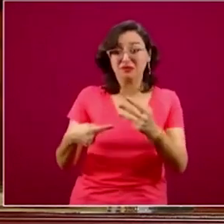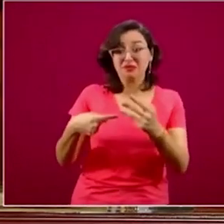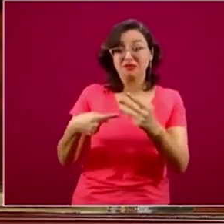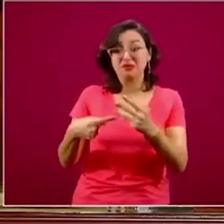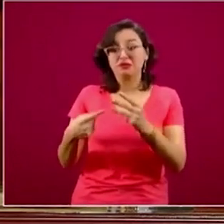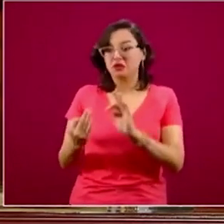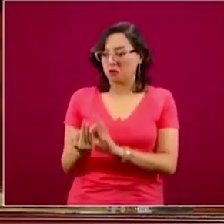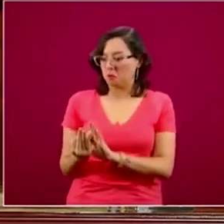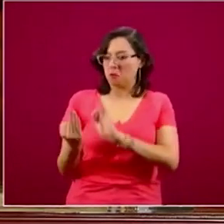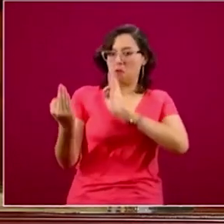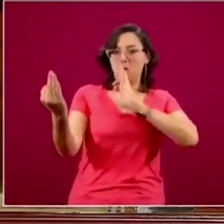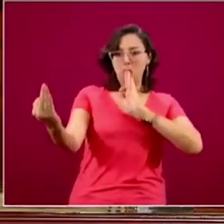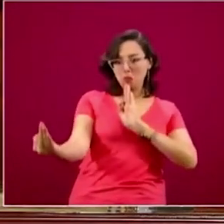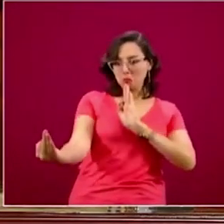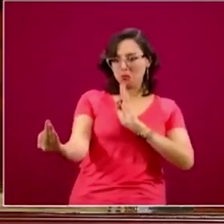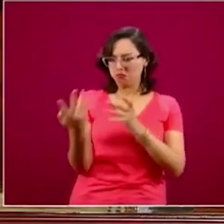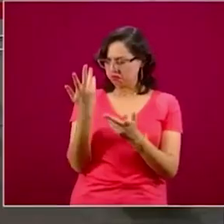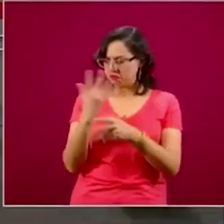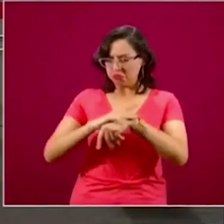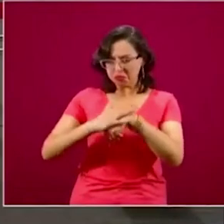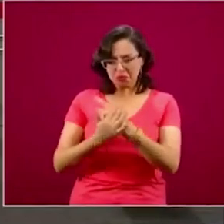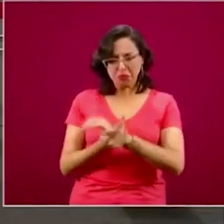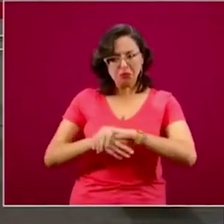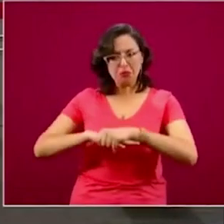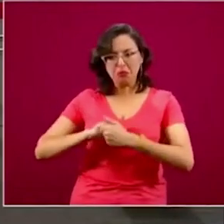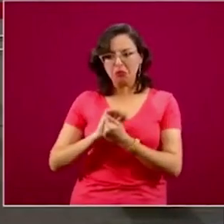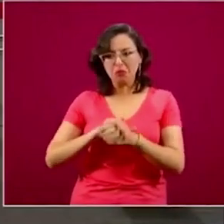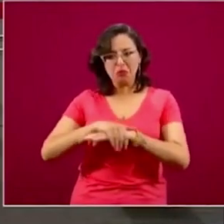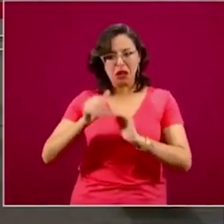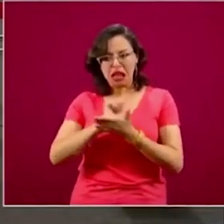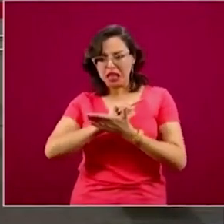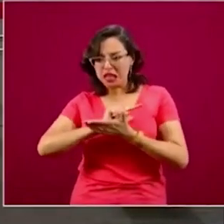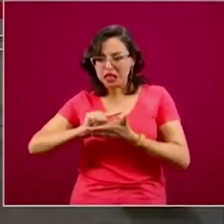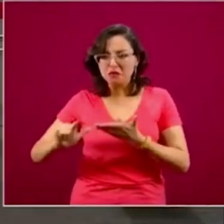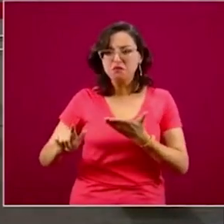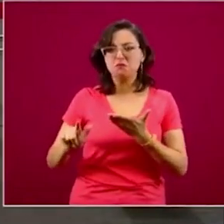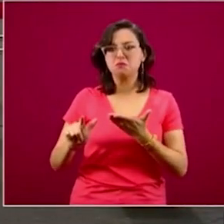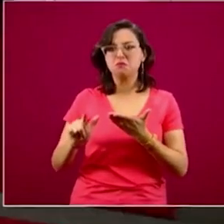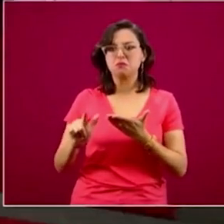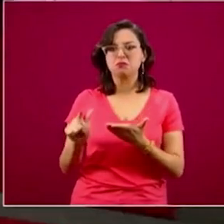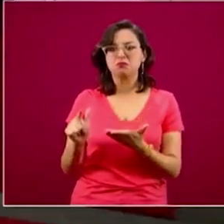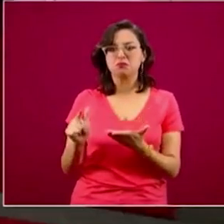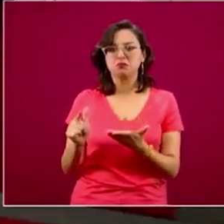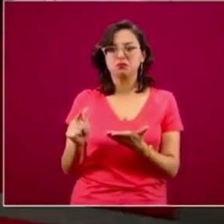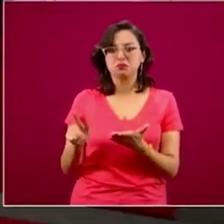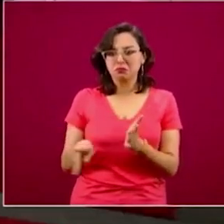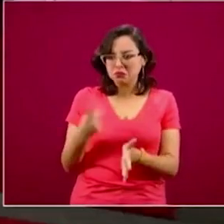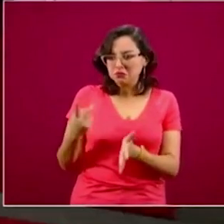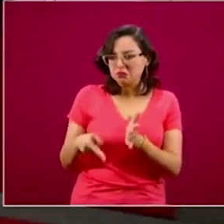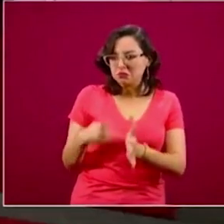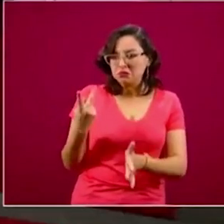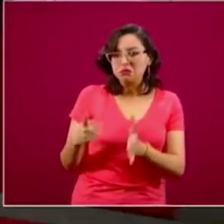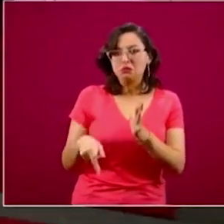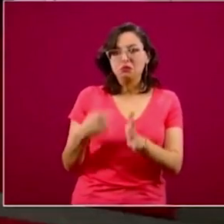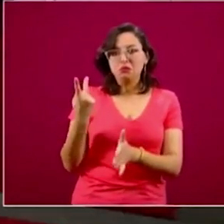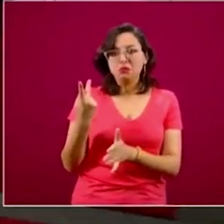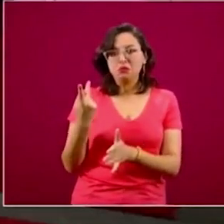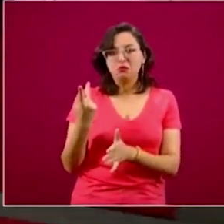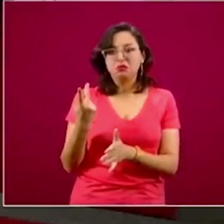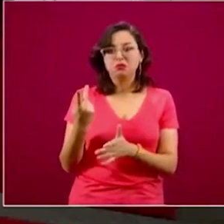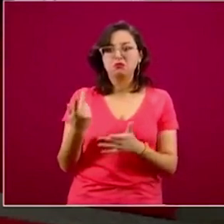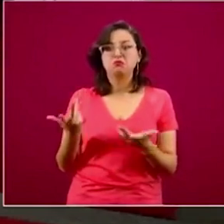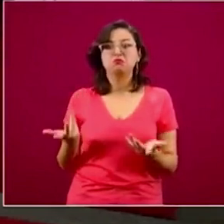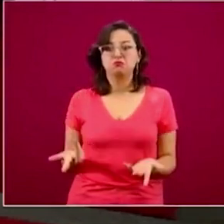manteniendo sana distancia, lavando las manos y haciendo un correcto